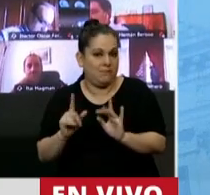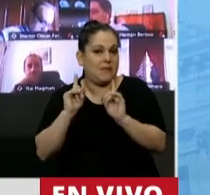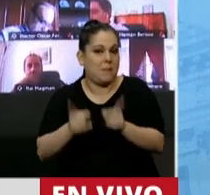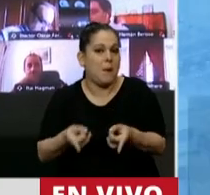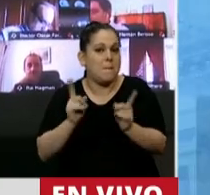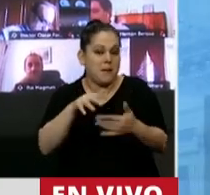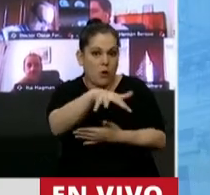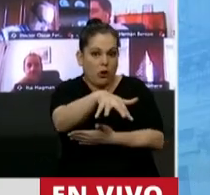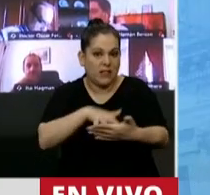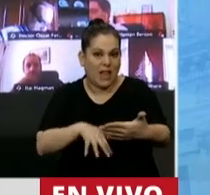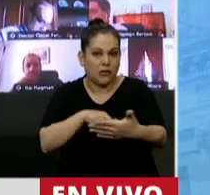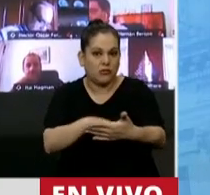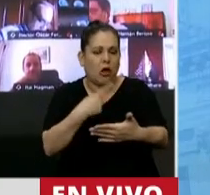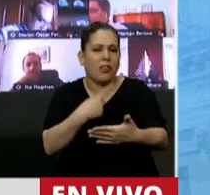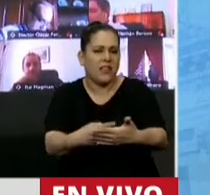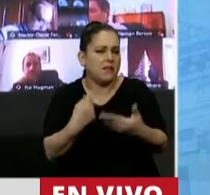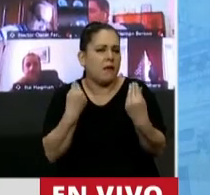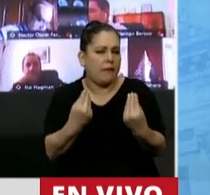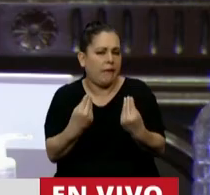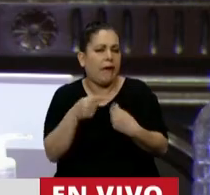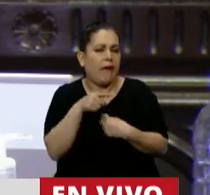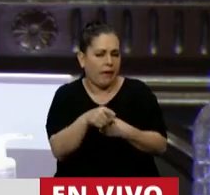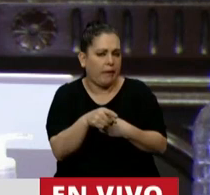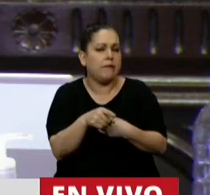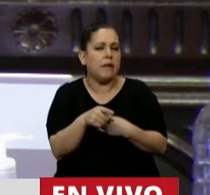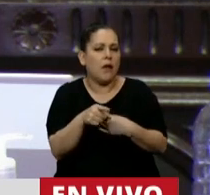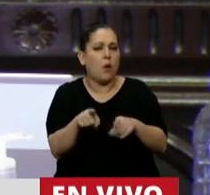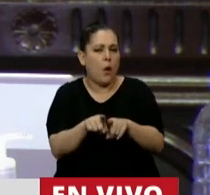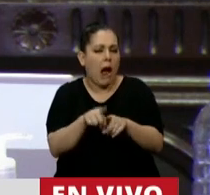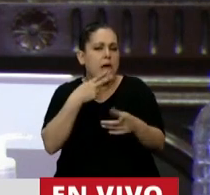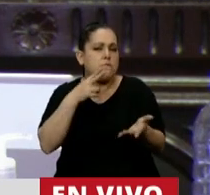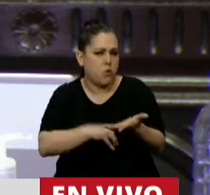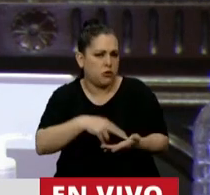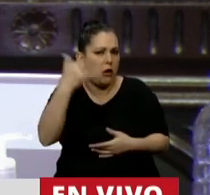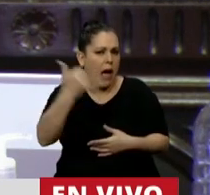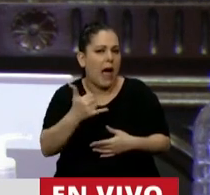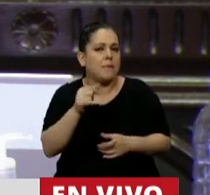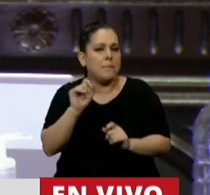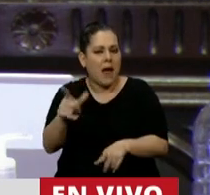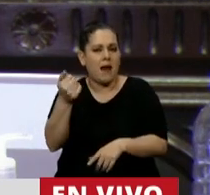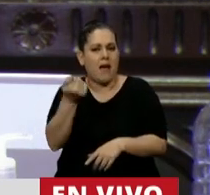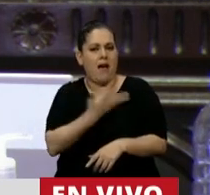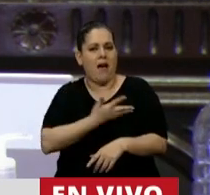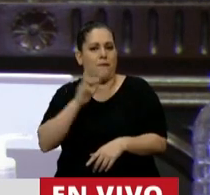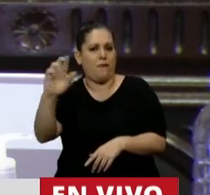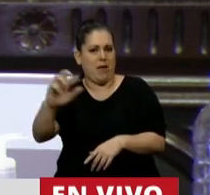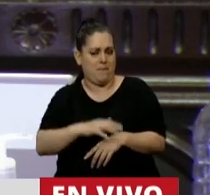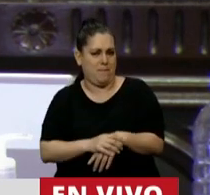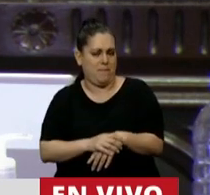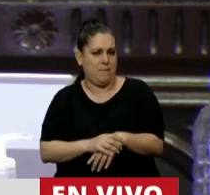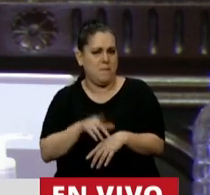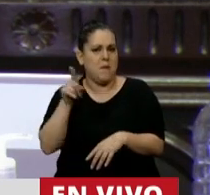propio texto remite su aplicación, percepción y fiscalización a la AFIP, sujeto a las